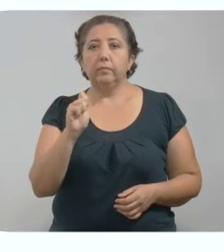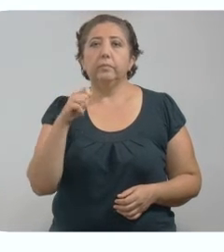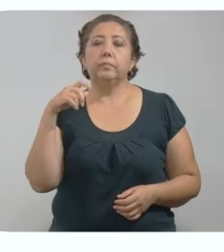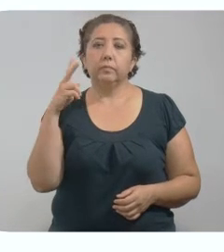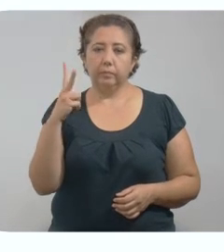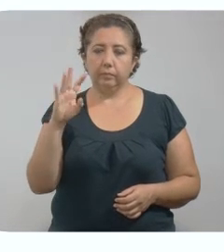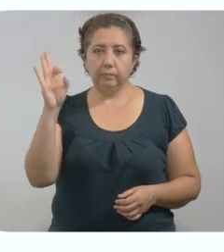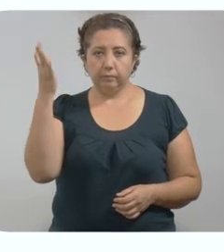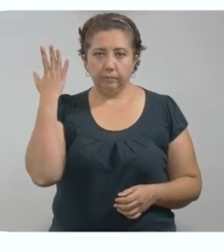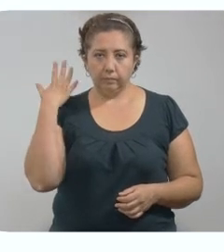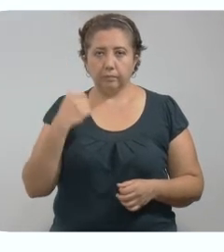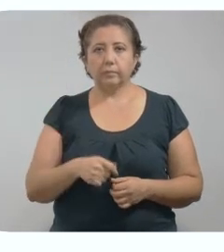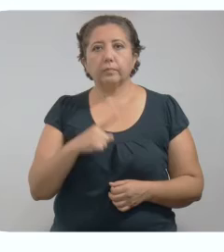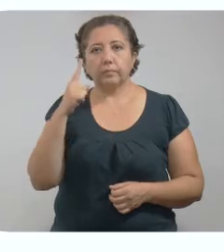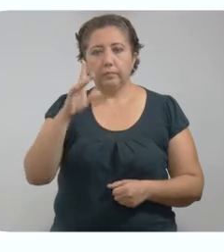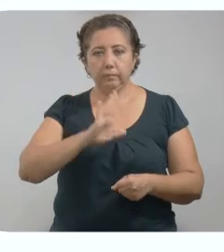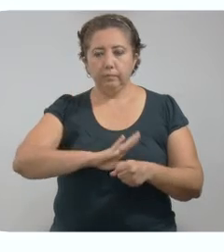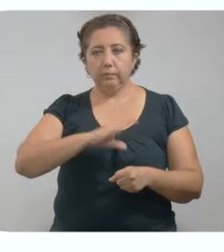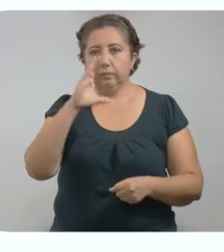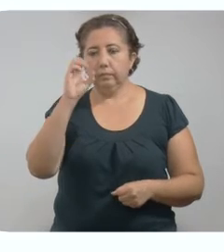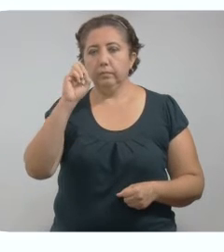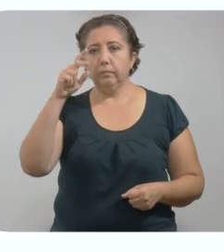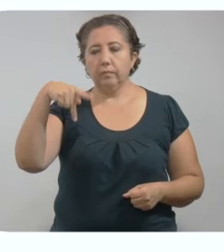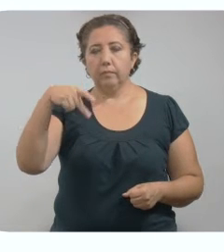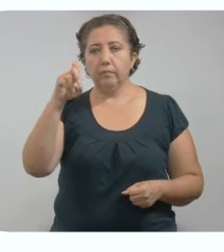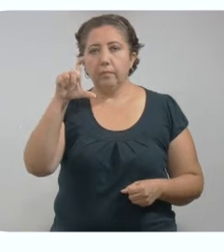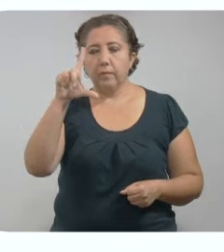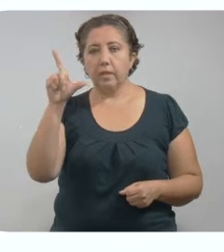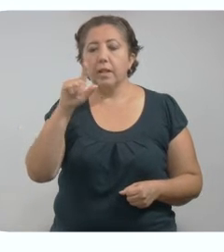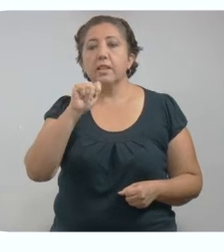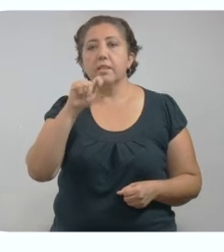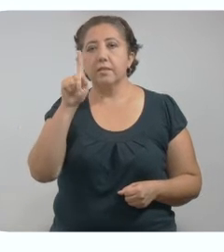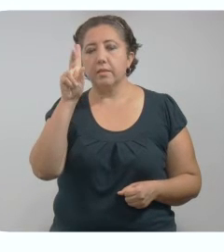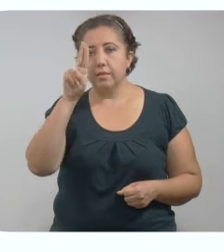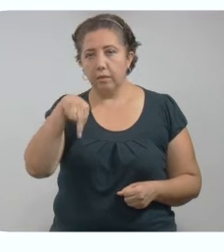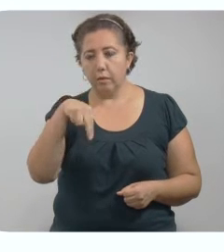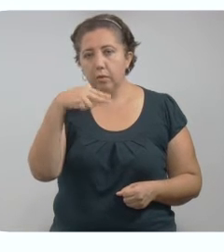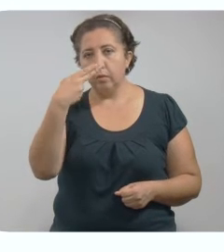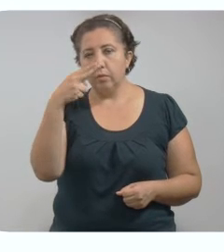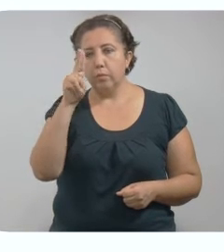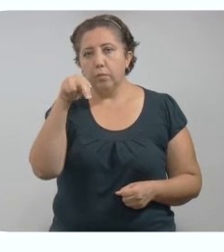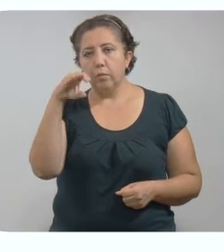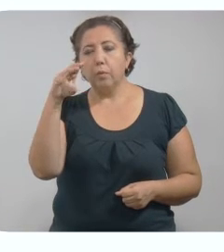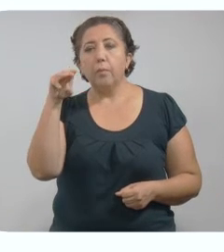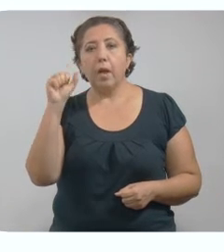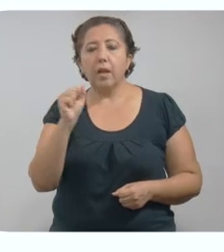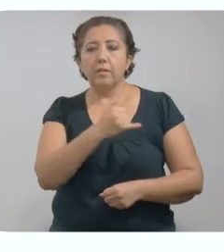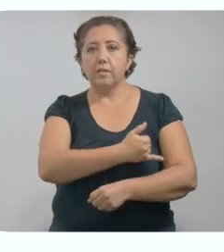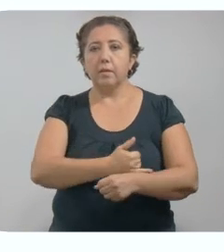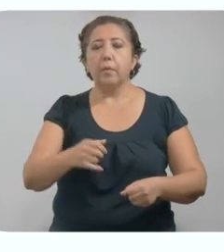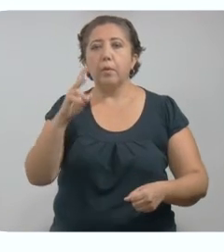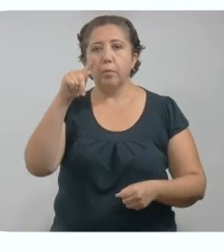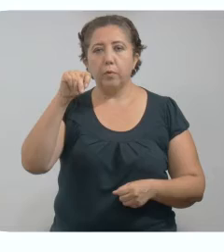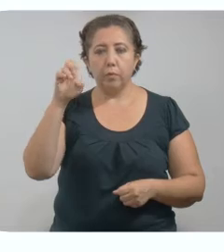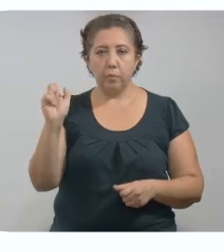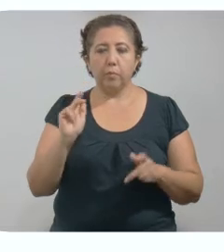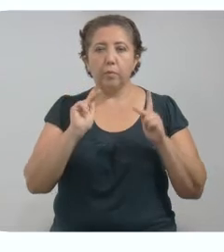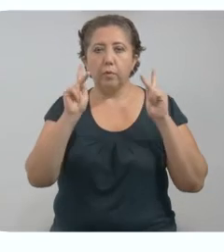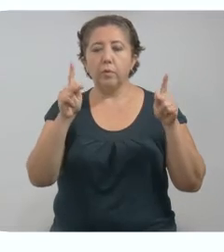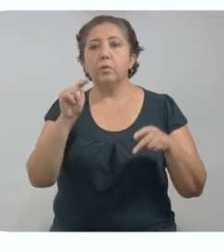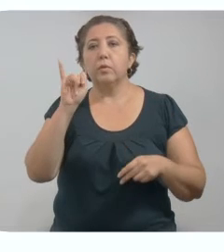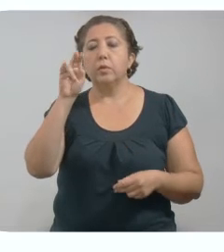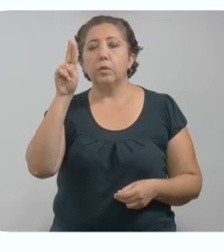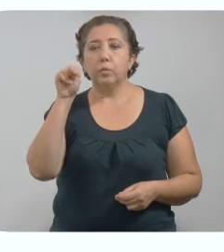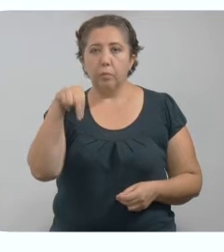. . and one more in Concal, San Silam González, Junukma, Isamal, Motul, Progreso y